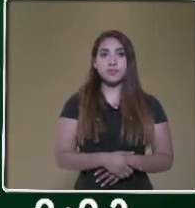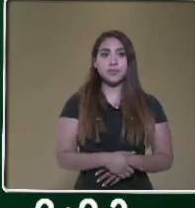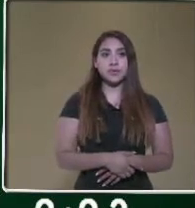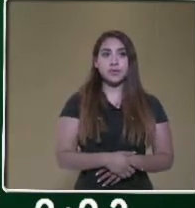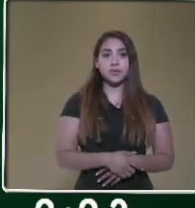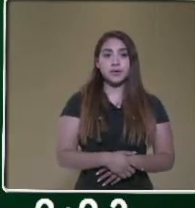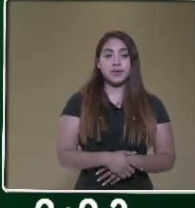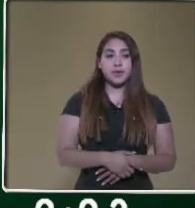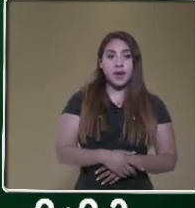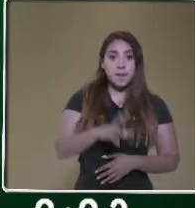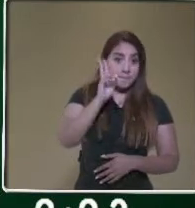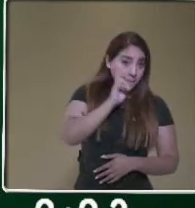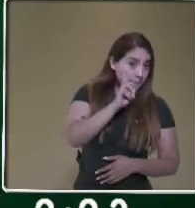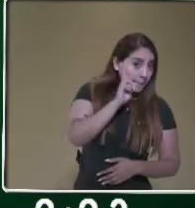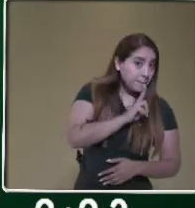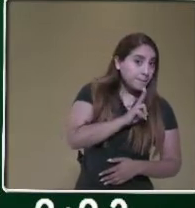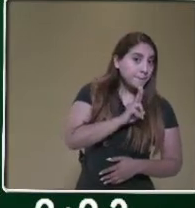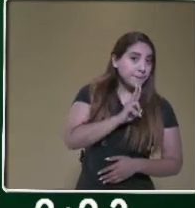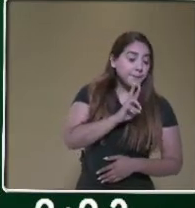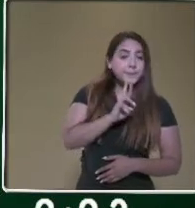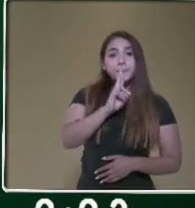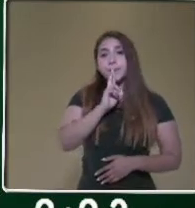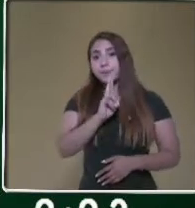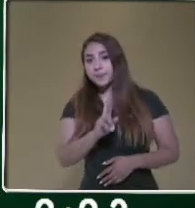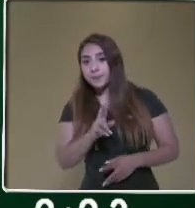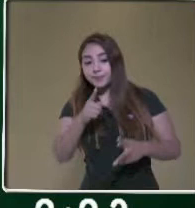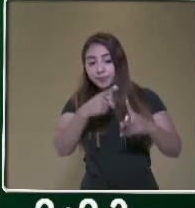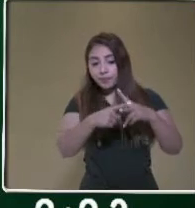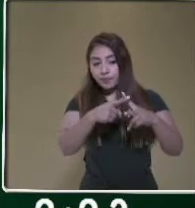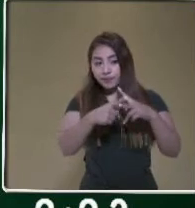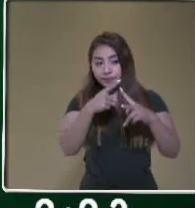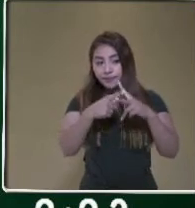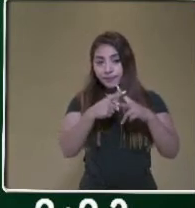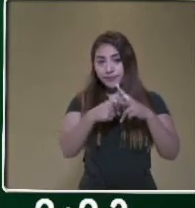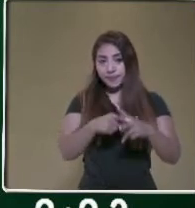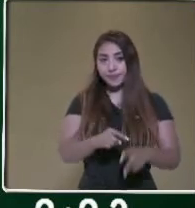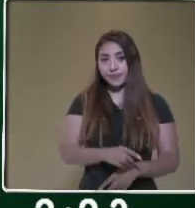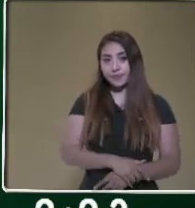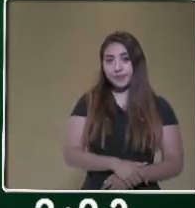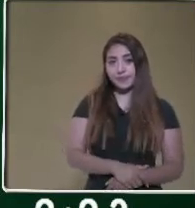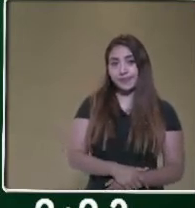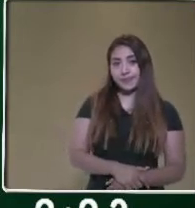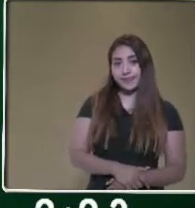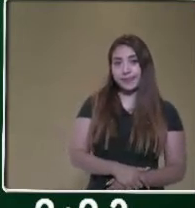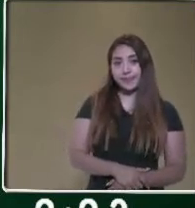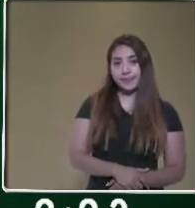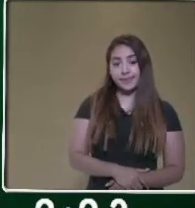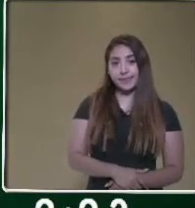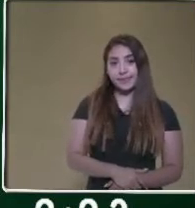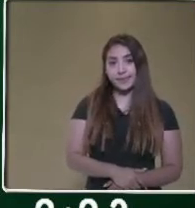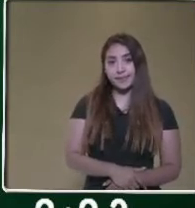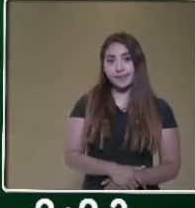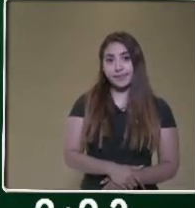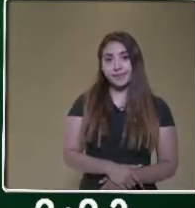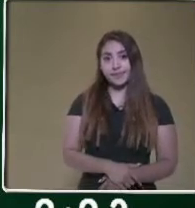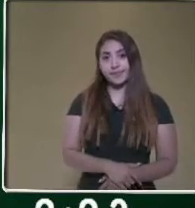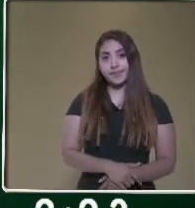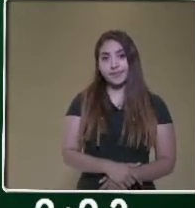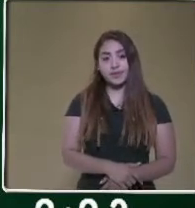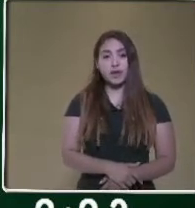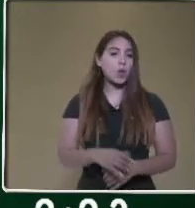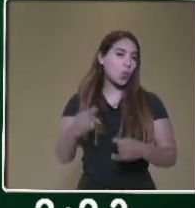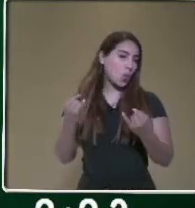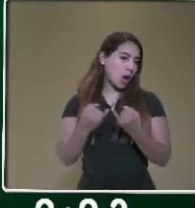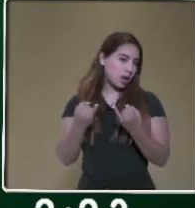Vamos a ver cómo resolviendo la operación matemática se va a ir resolviendo de la misma